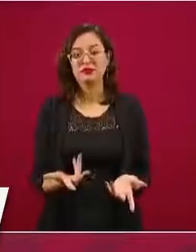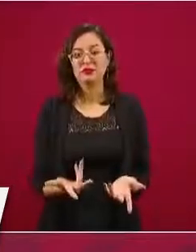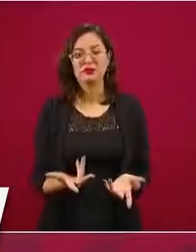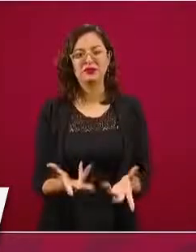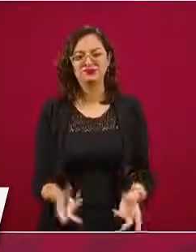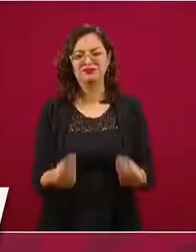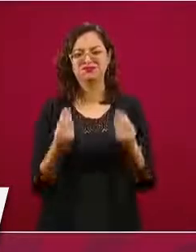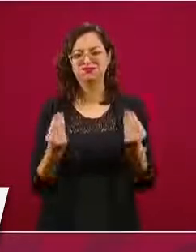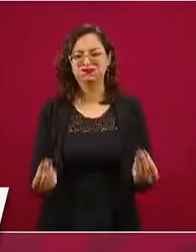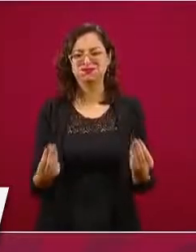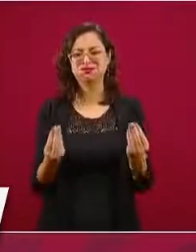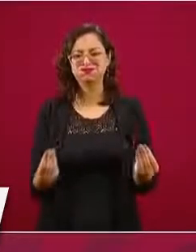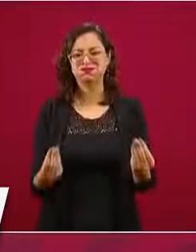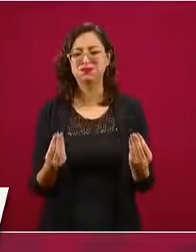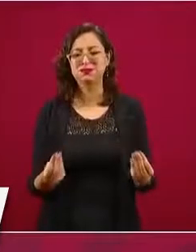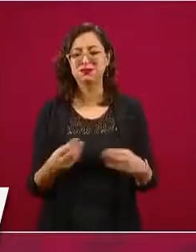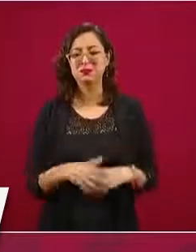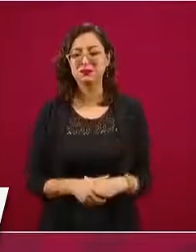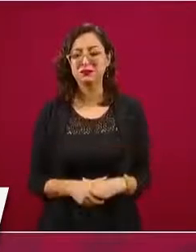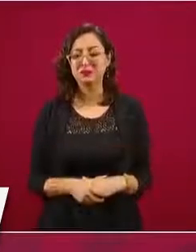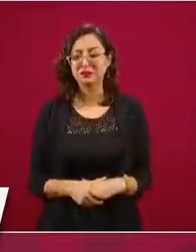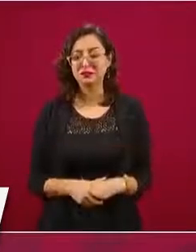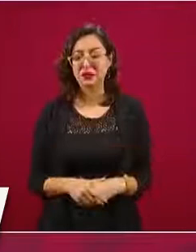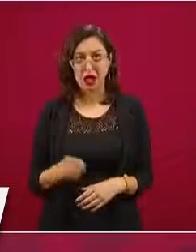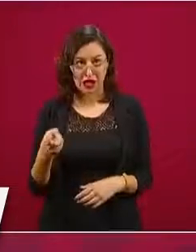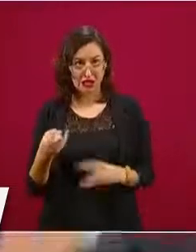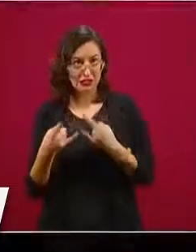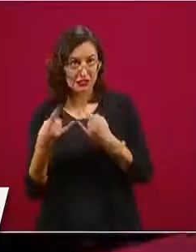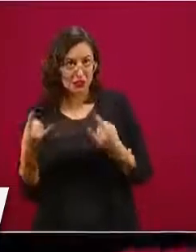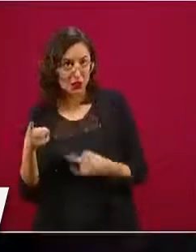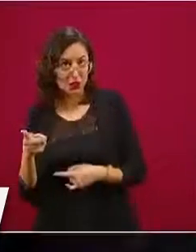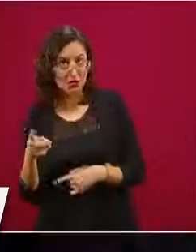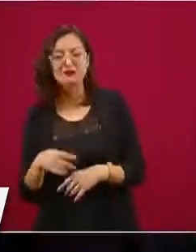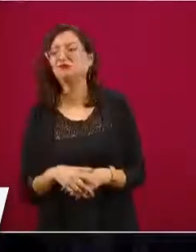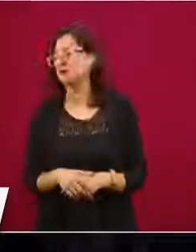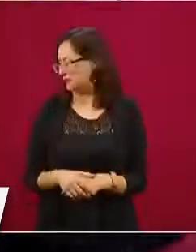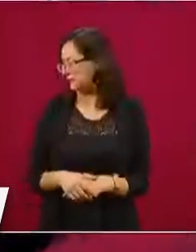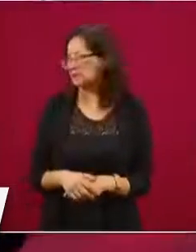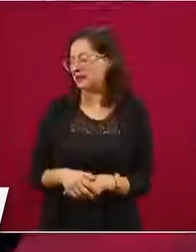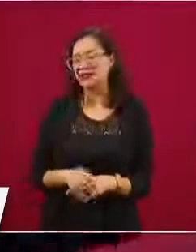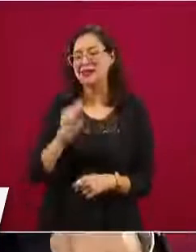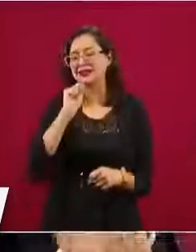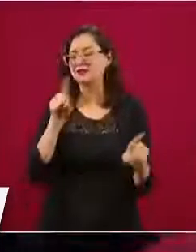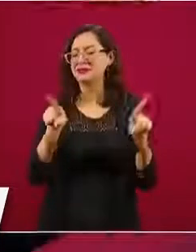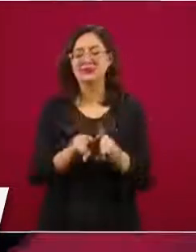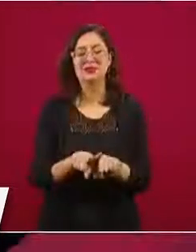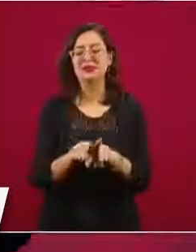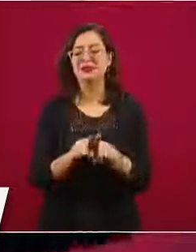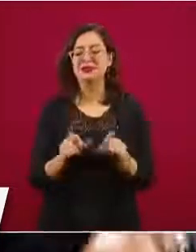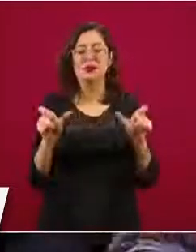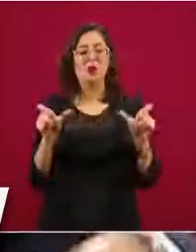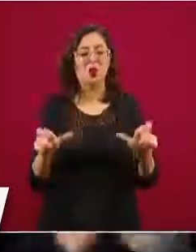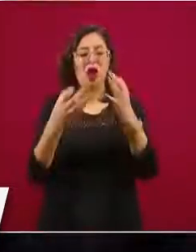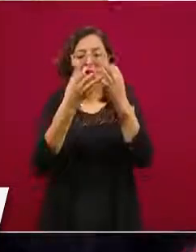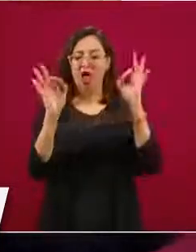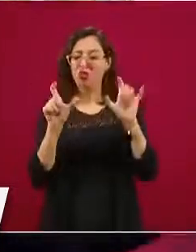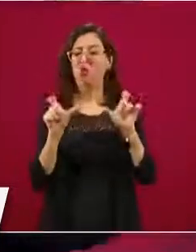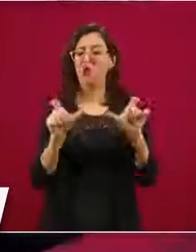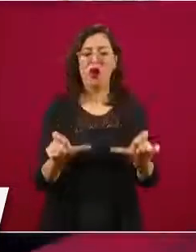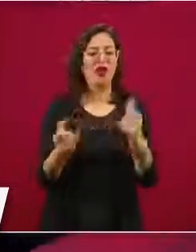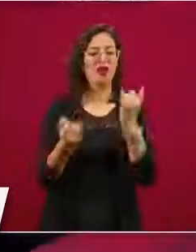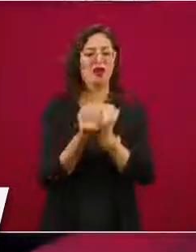siniestra. ¿Este es un caso de esos? Sí, y en aduanas acaba de cancelarse un contrato